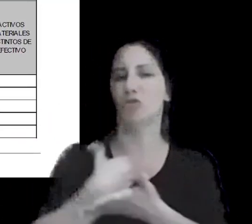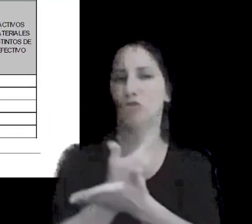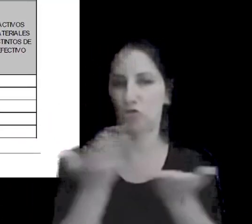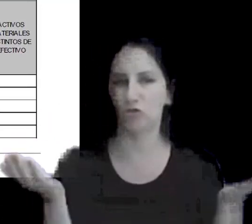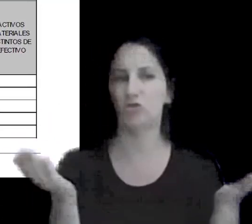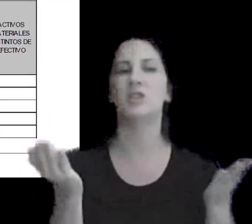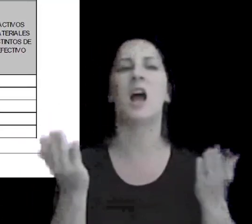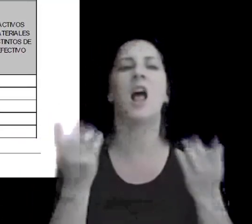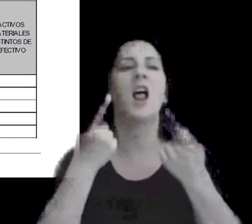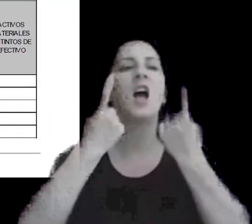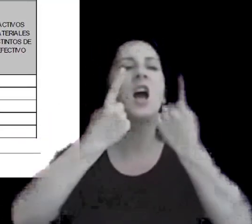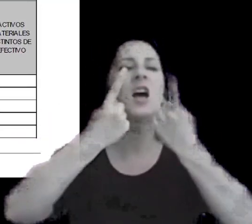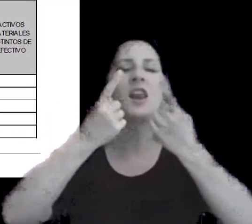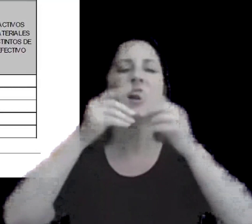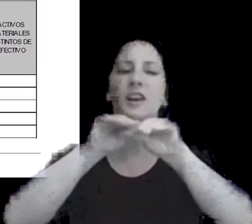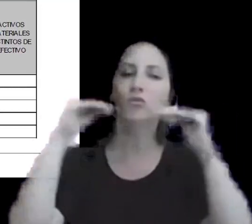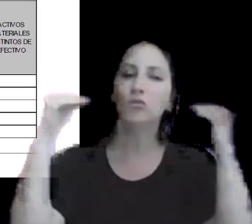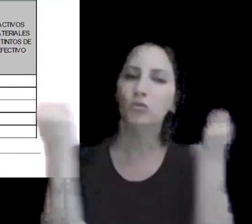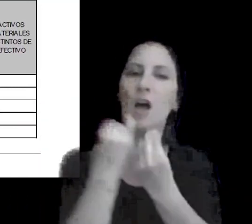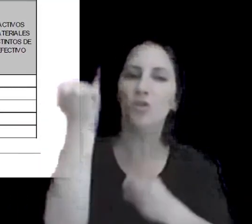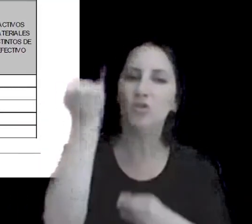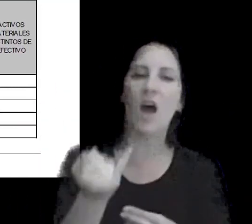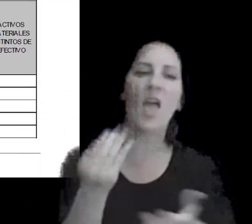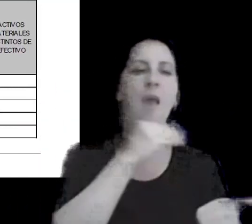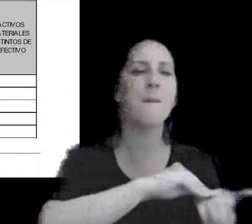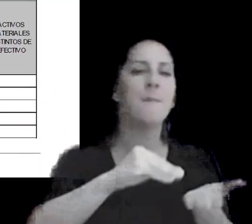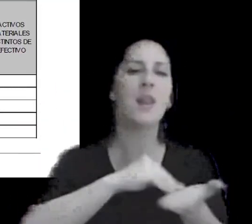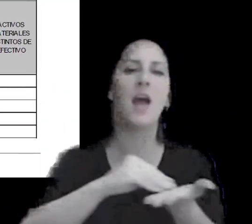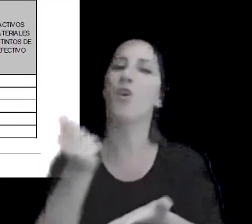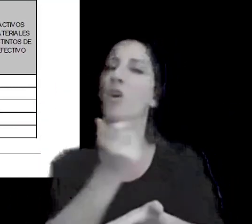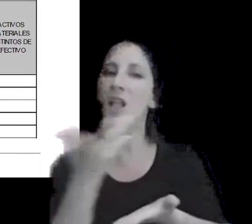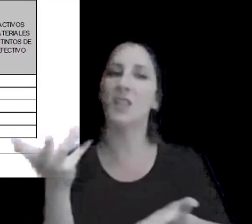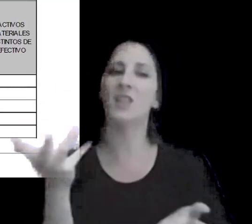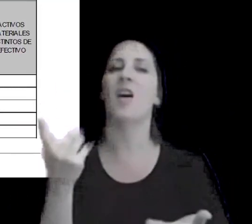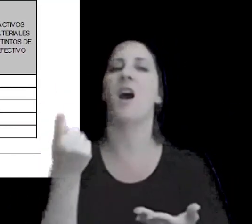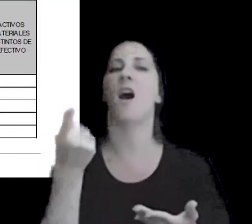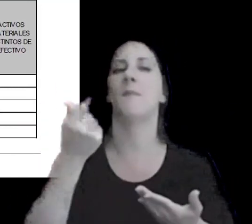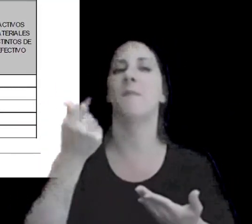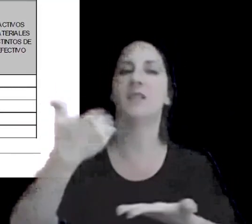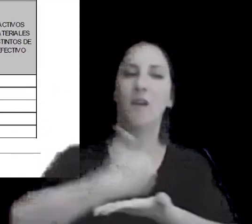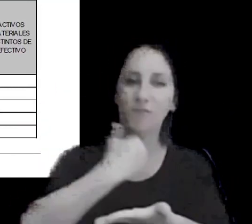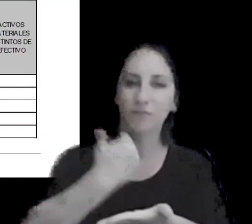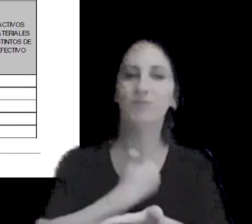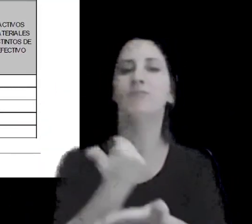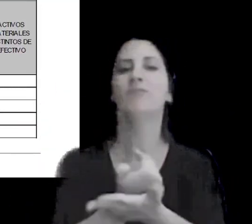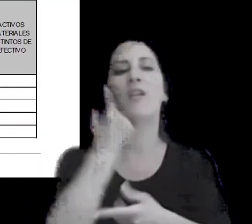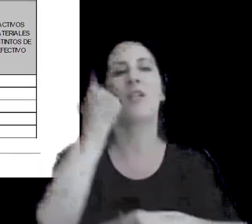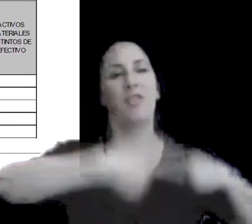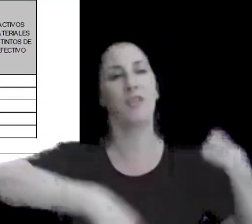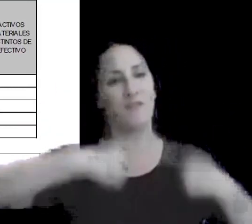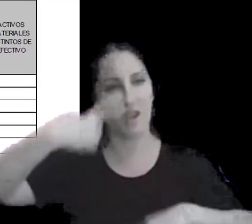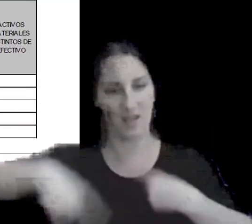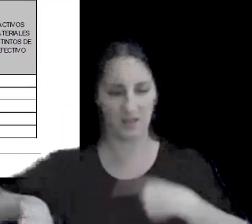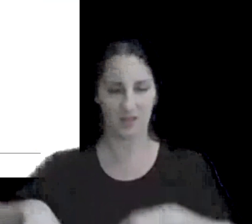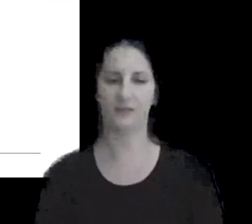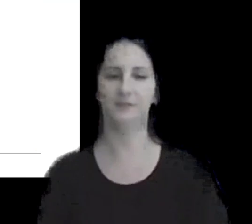acumulados cantidad de empleados y activos tangibles distintos de caja